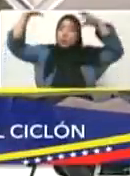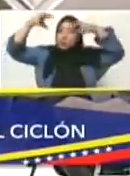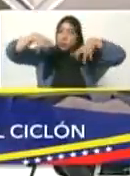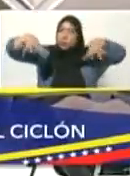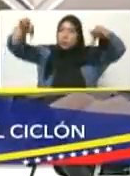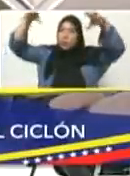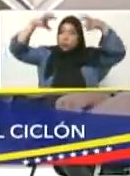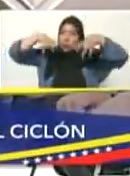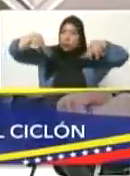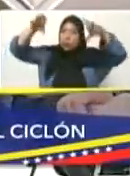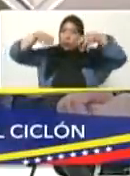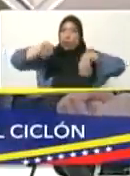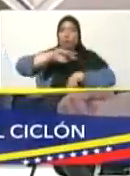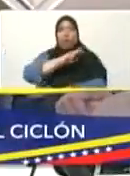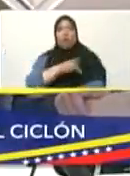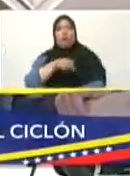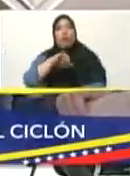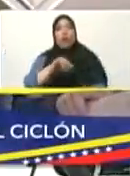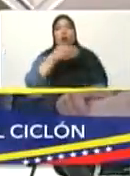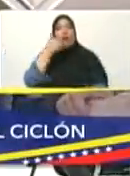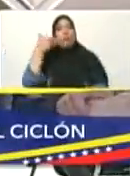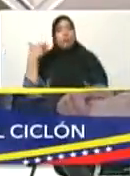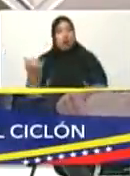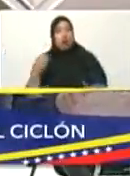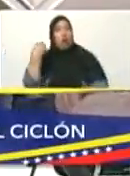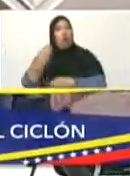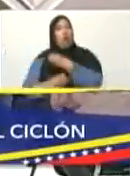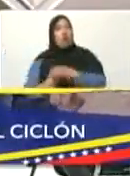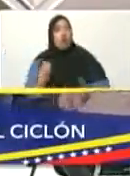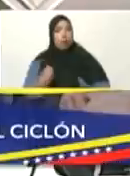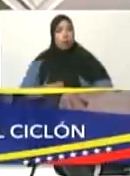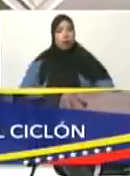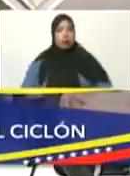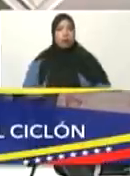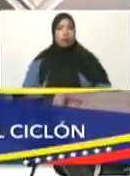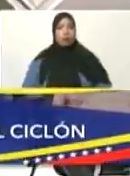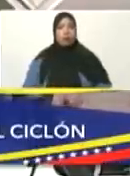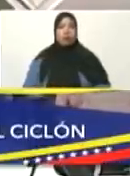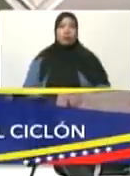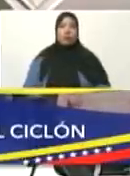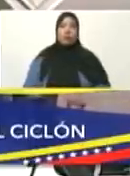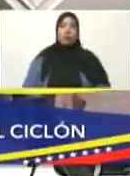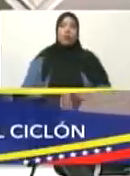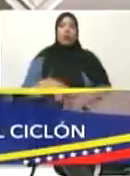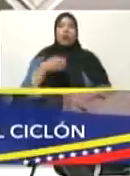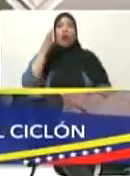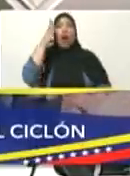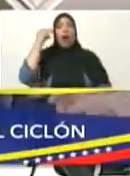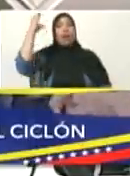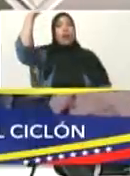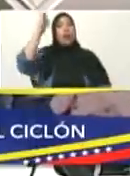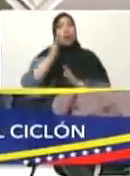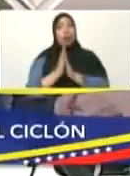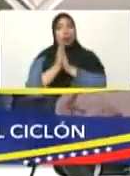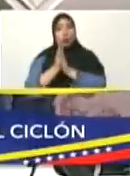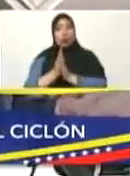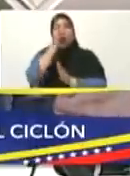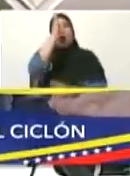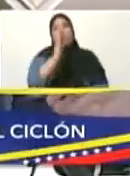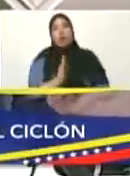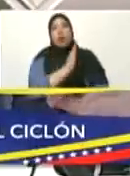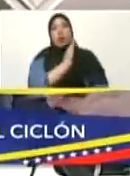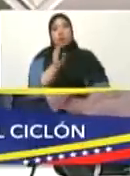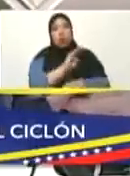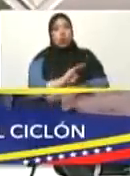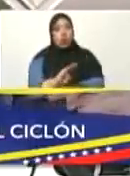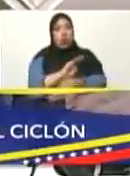vamos a actuar de la mejor manera, con la mayor coordinación. Pido a Dios sus bendiciones y protección